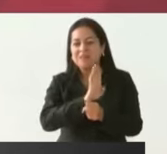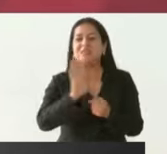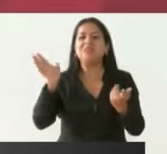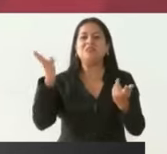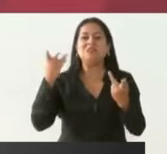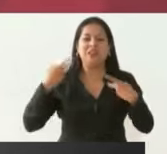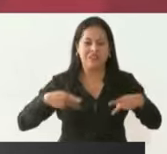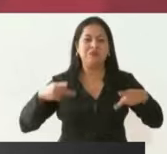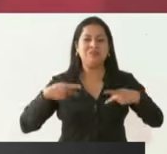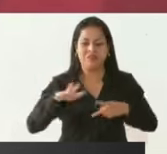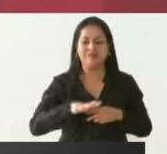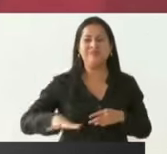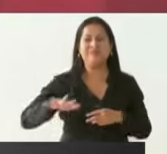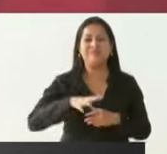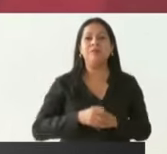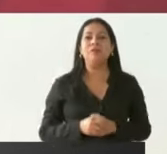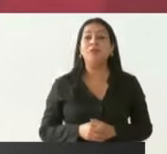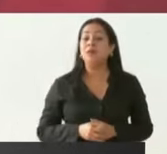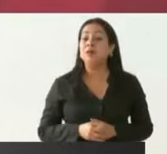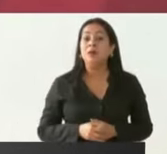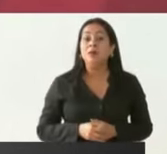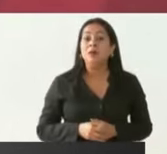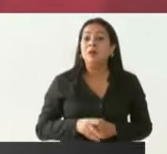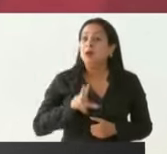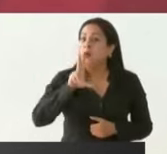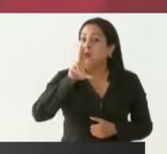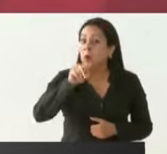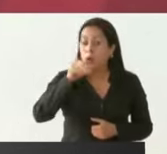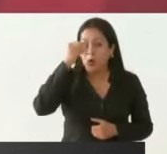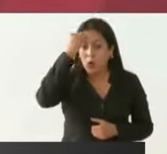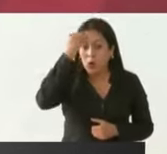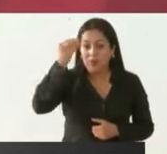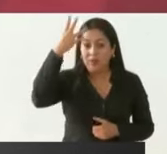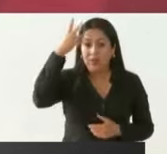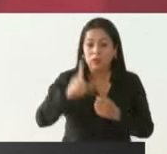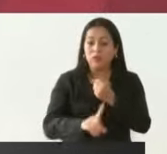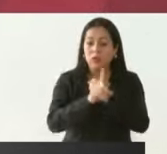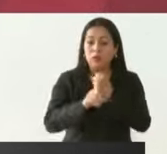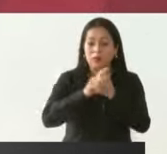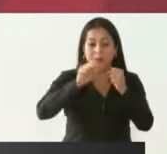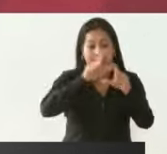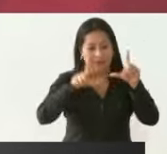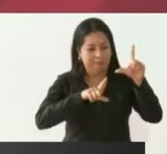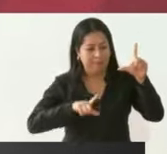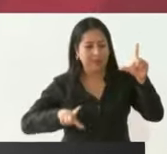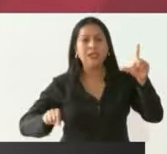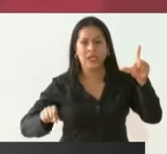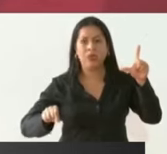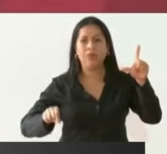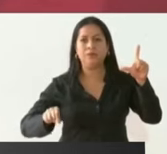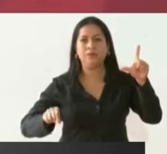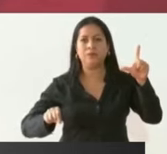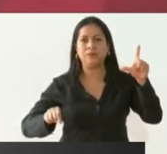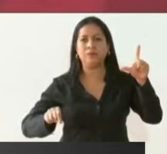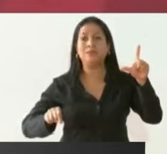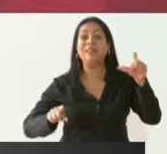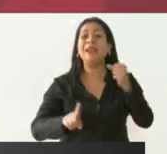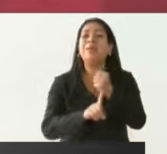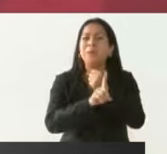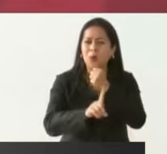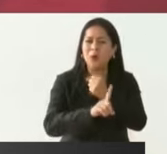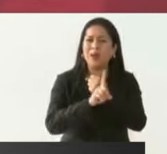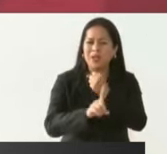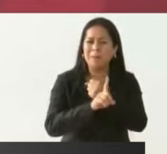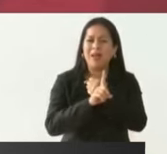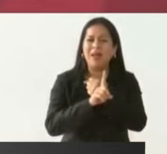nuestro pueblo. No olvidemos que los problemas de México, el problema